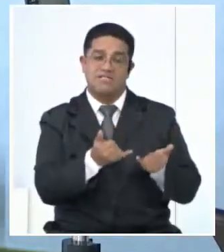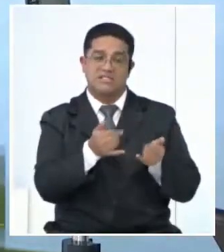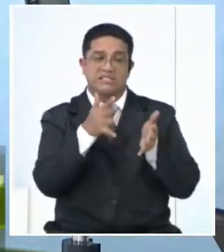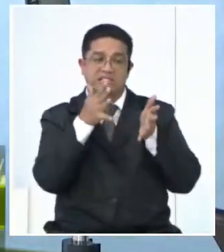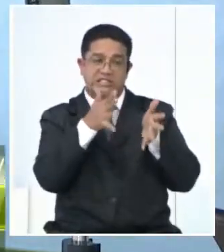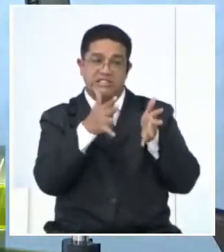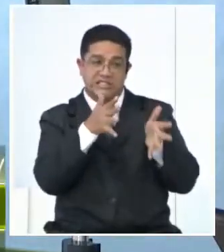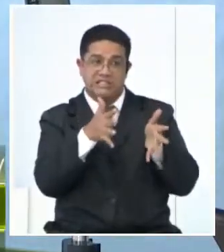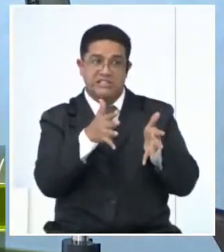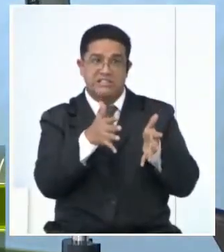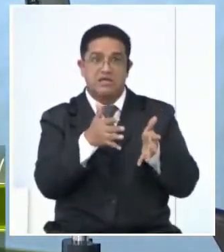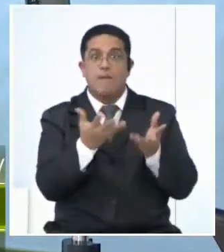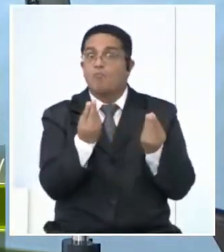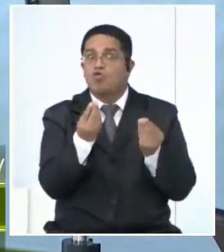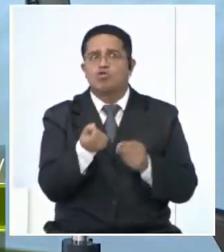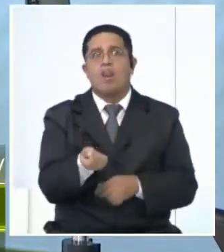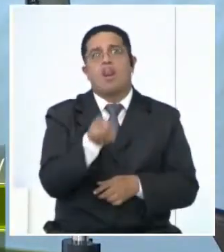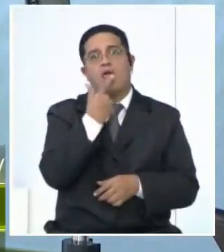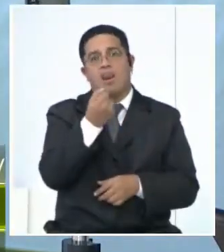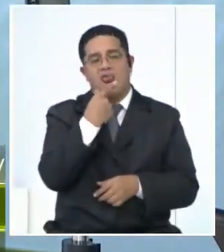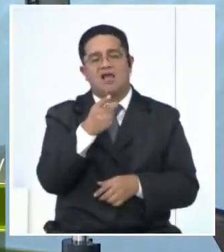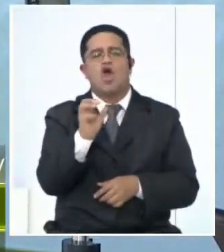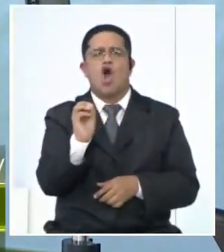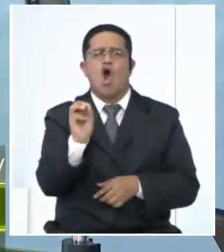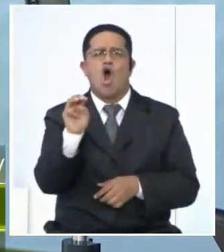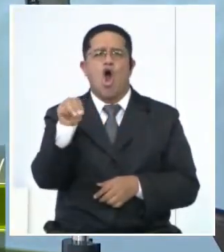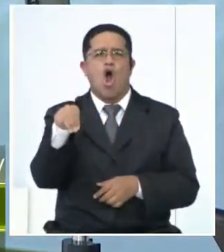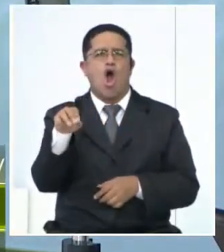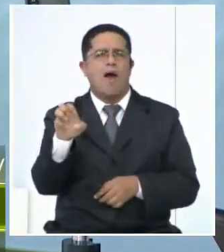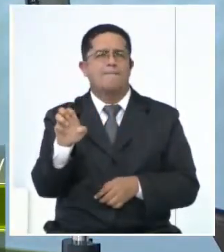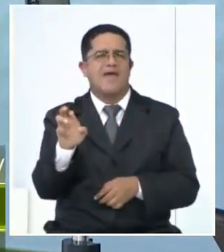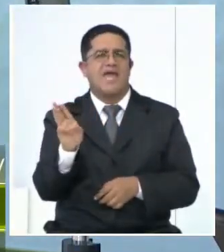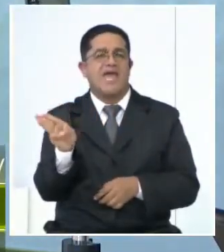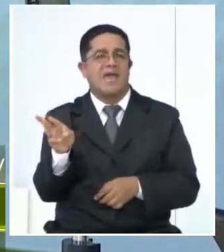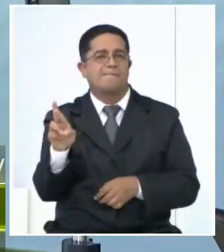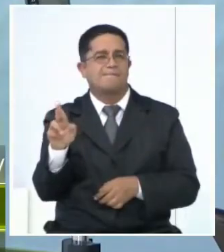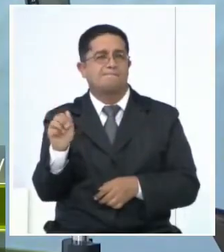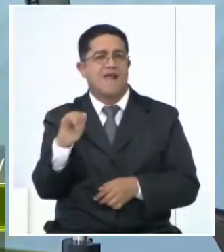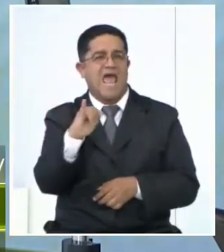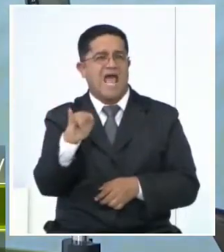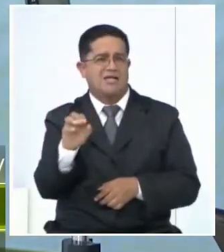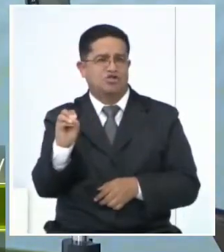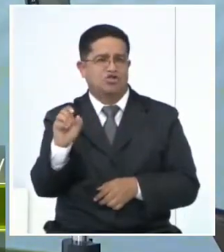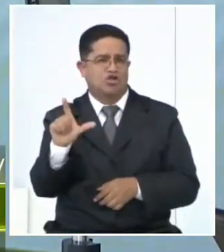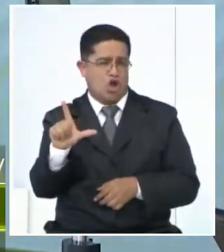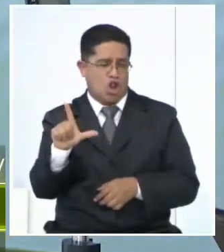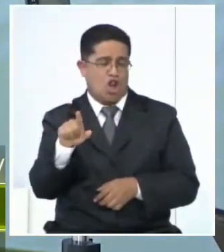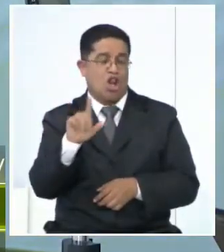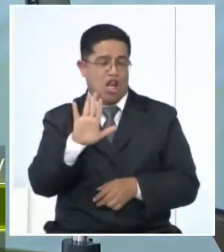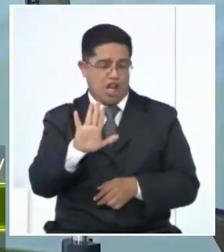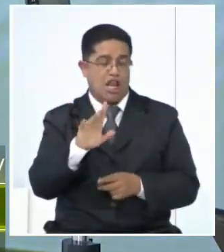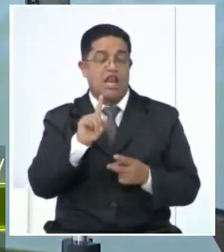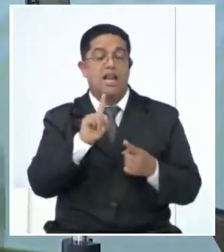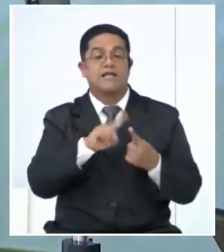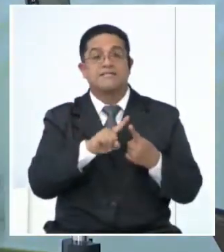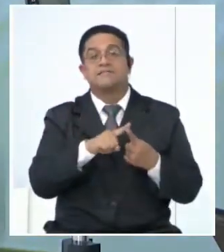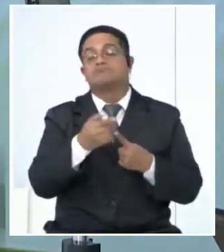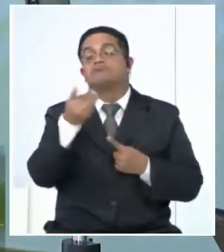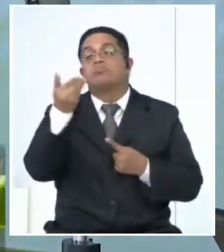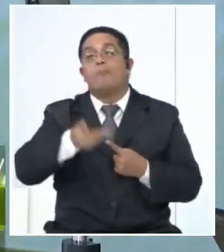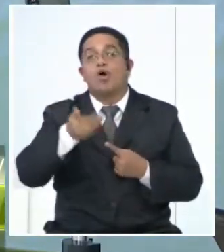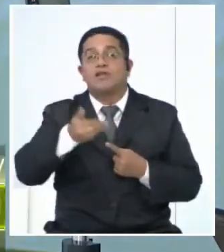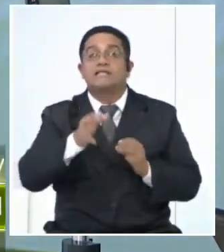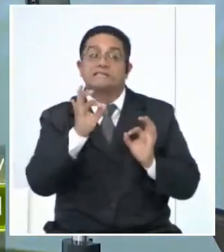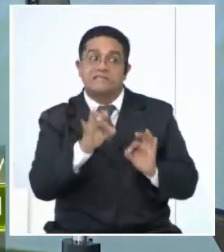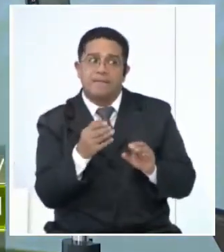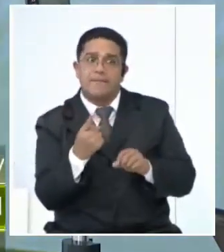...uso desmedido de los protectores gástricos a menos que tenga la indicación. Para precisar ese tema de la indicación es importante siempre